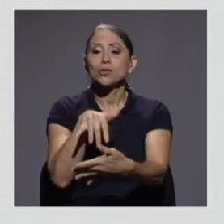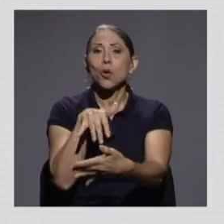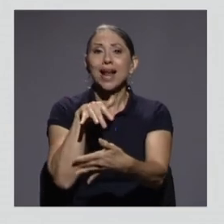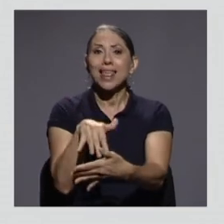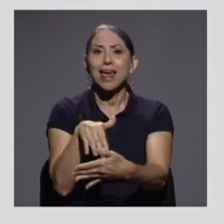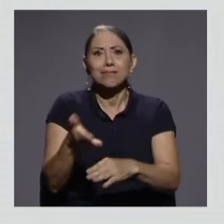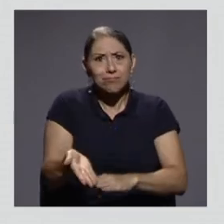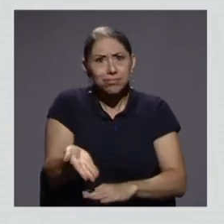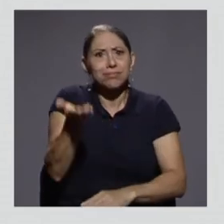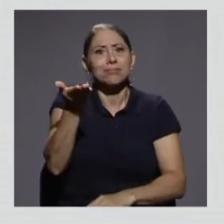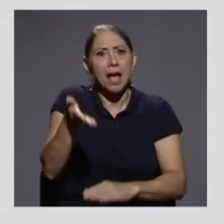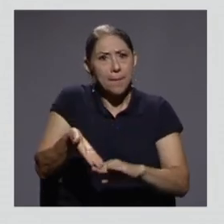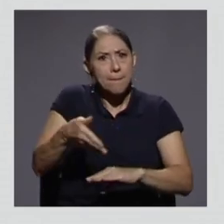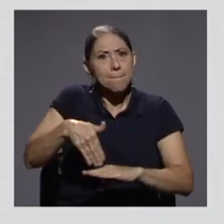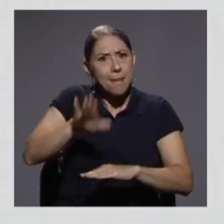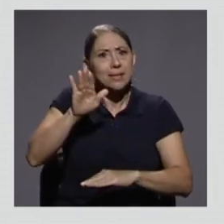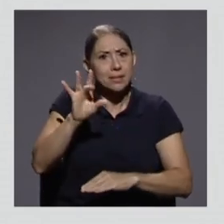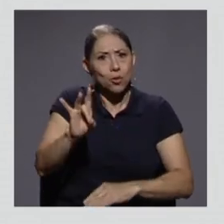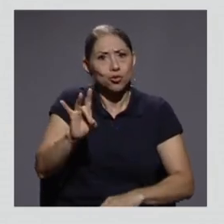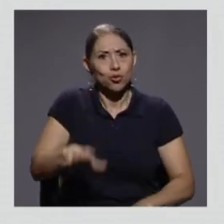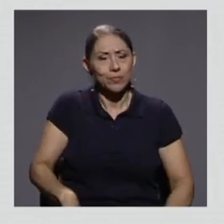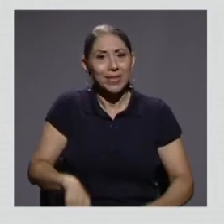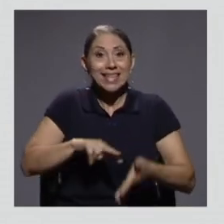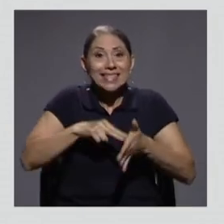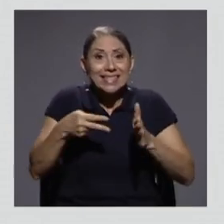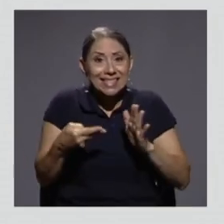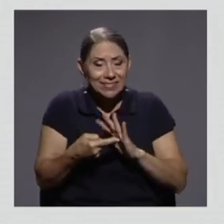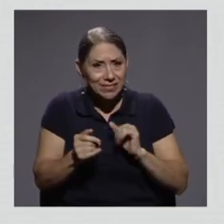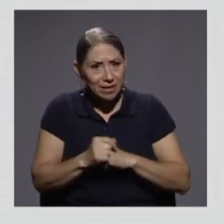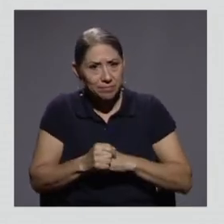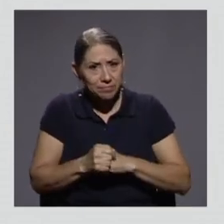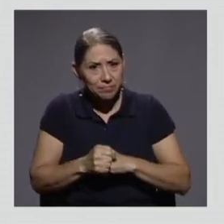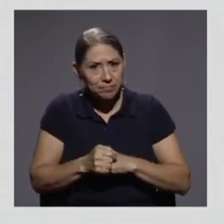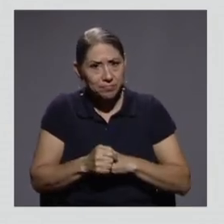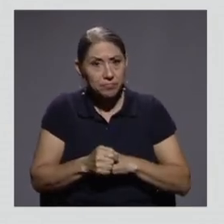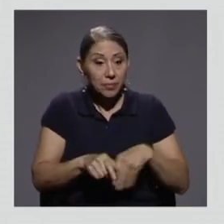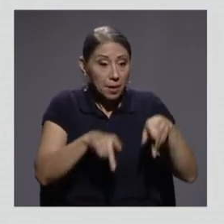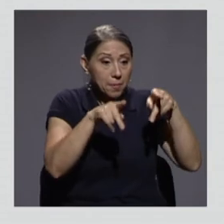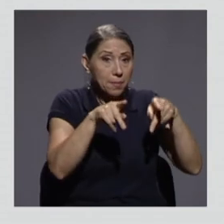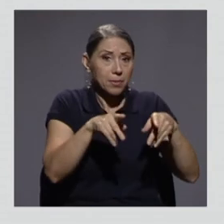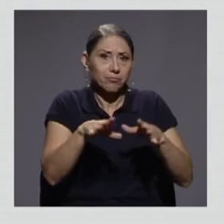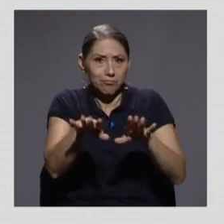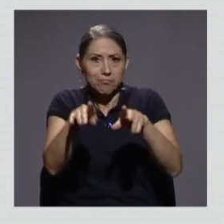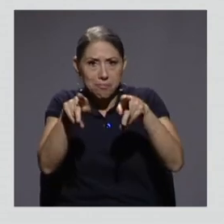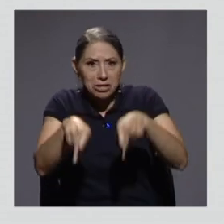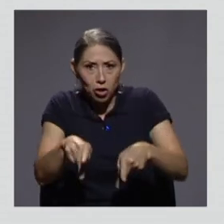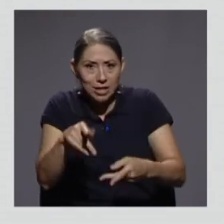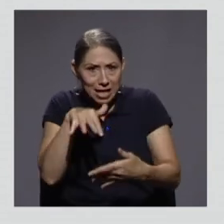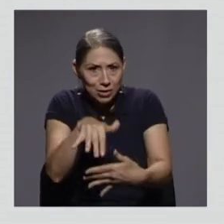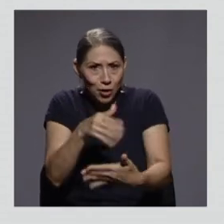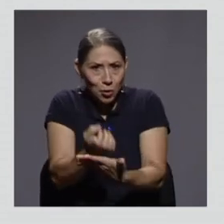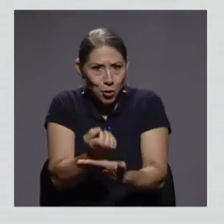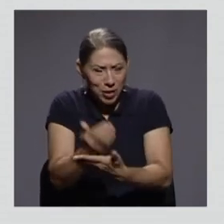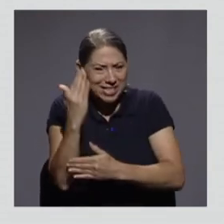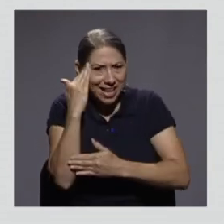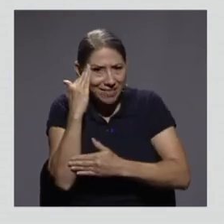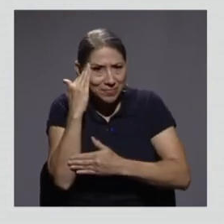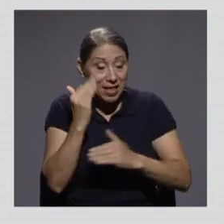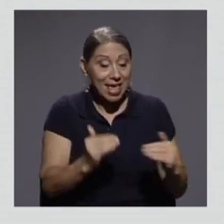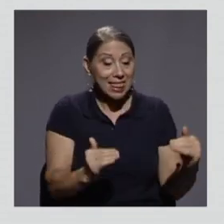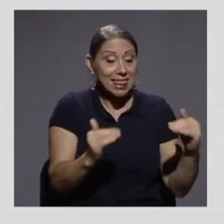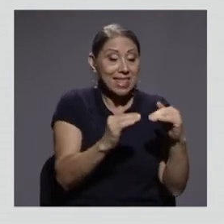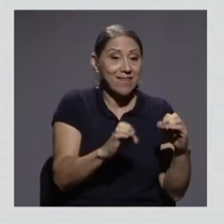más de ocho. Es decir, hay una relación, los que han estudiado economía lo saben, entre nivel educativo